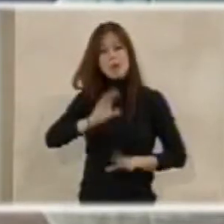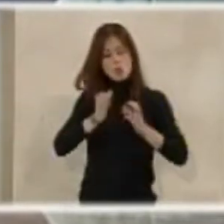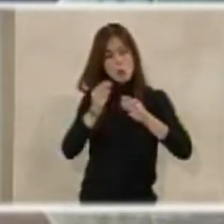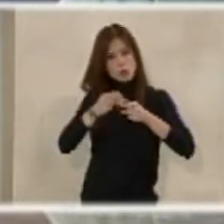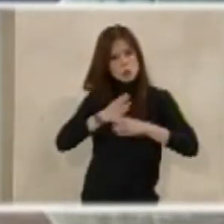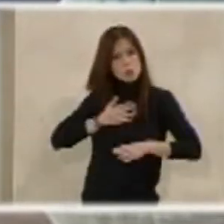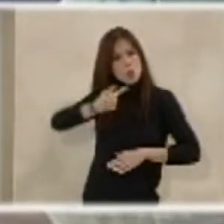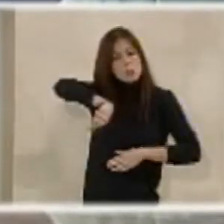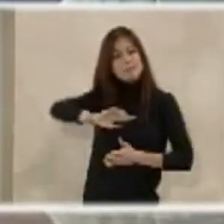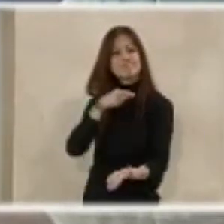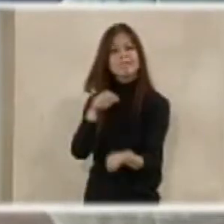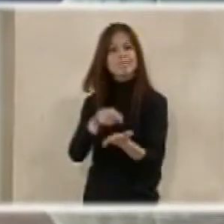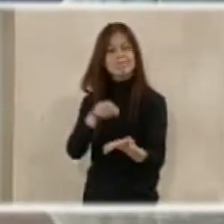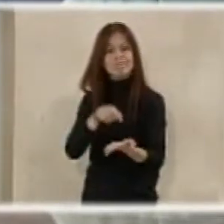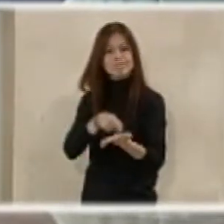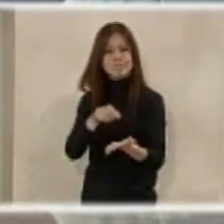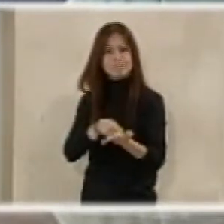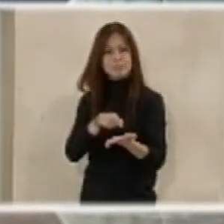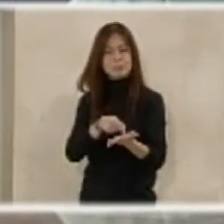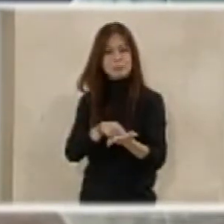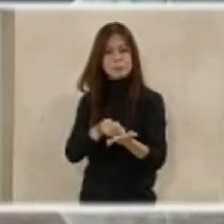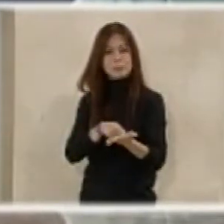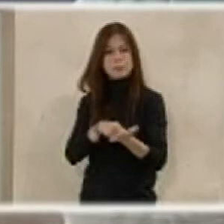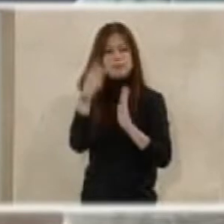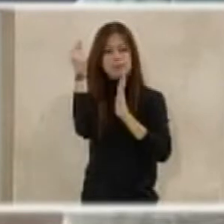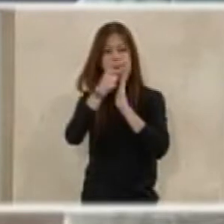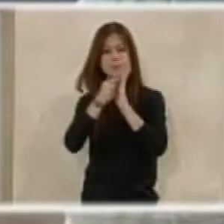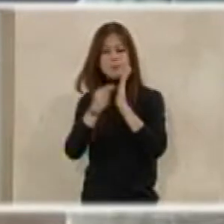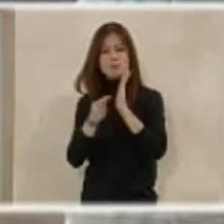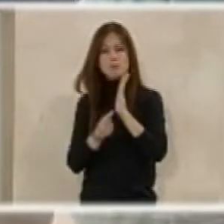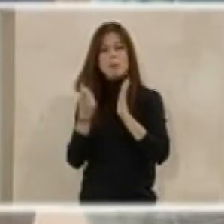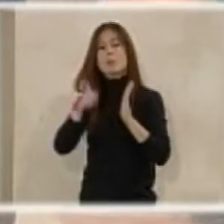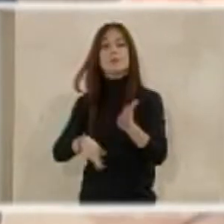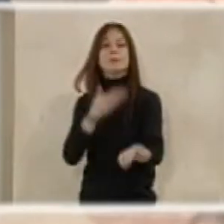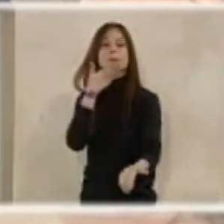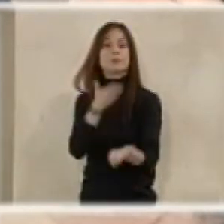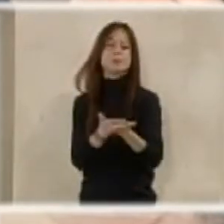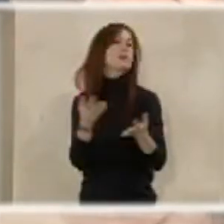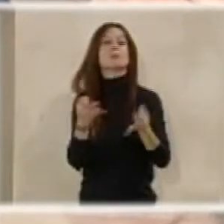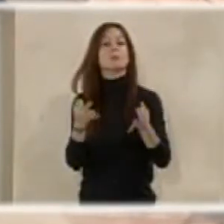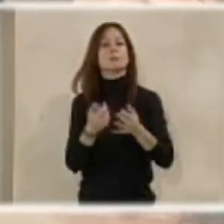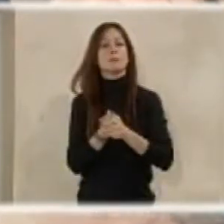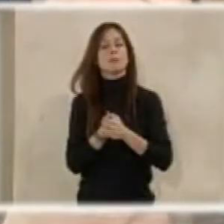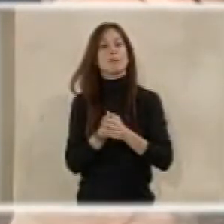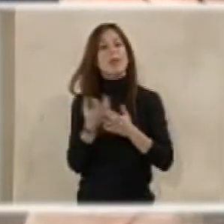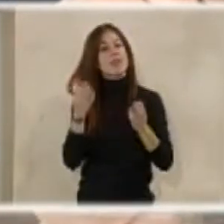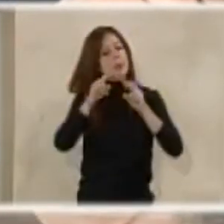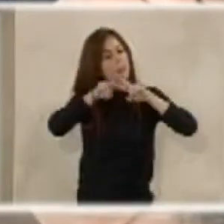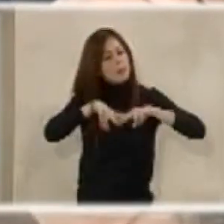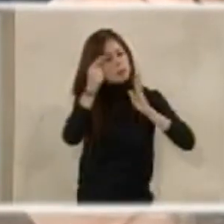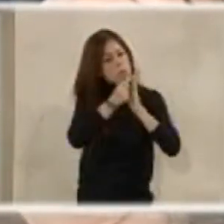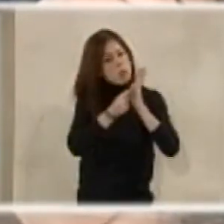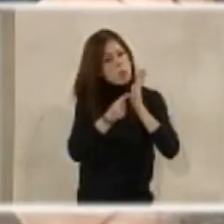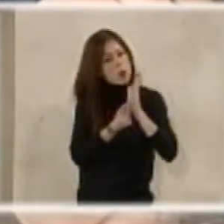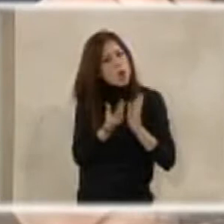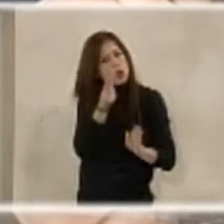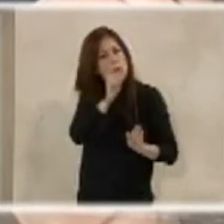también exigimos, dentro de esas medidas, exigíamos también revisar los diferentes